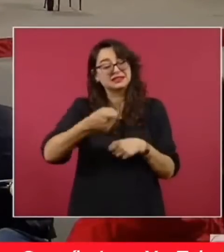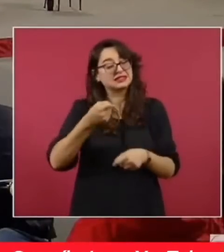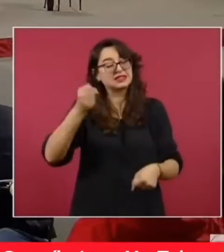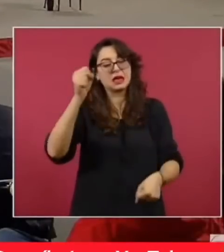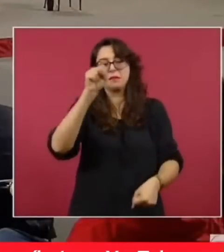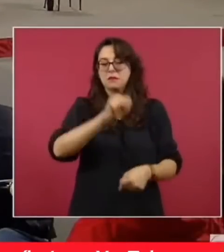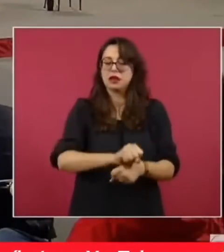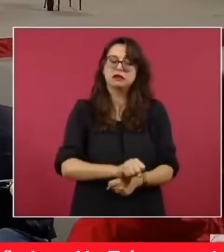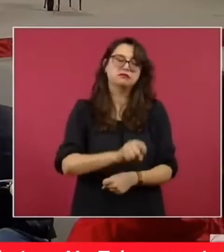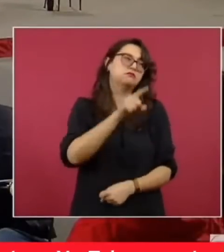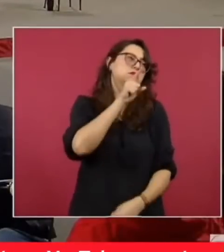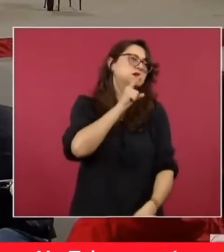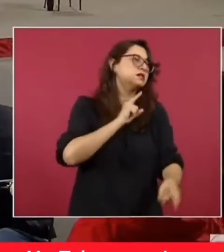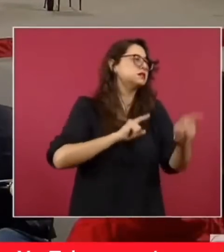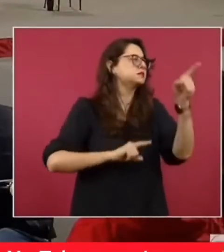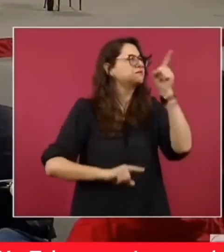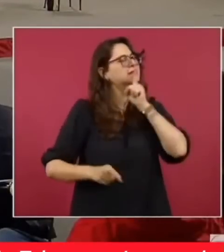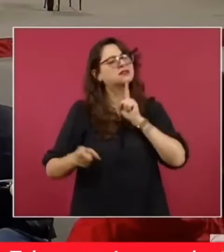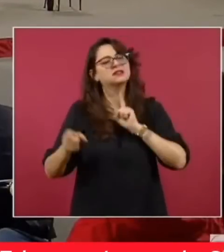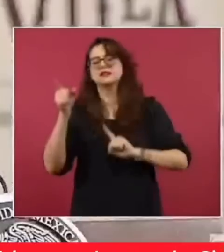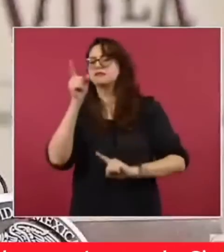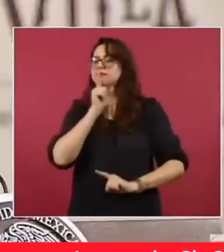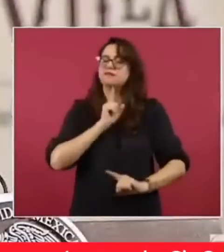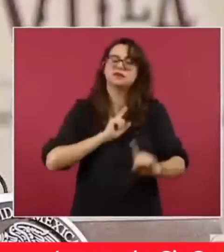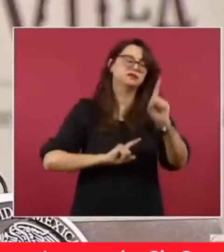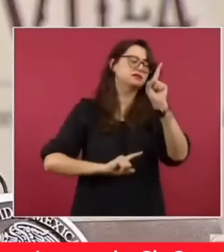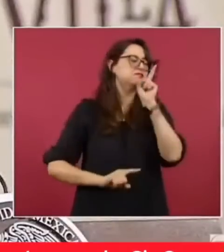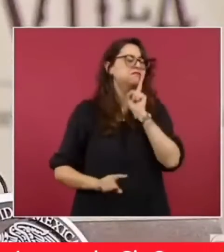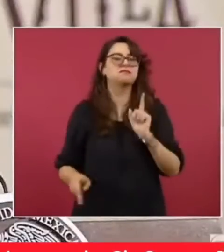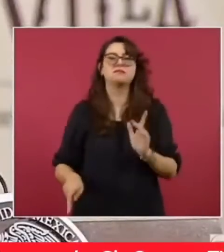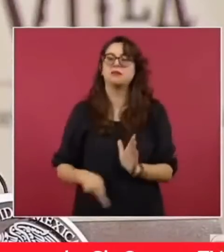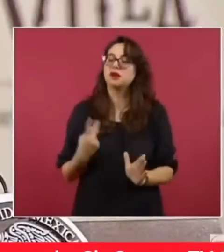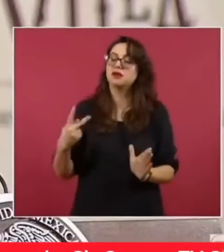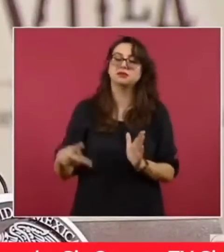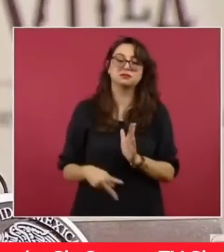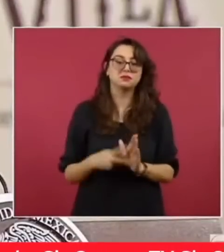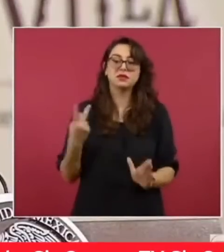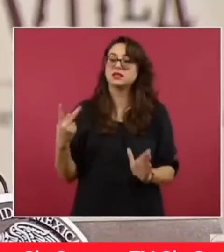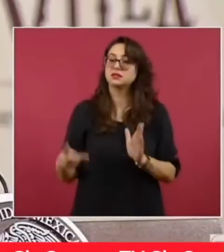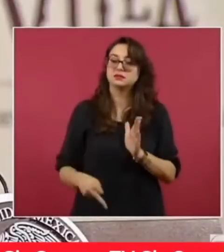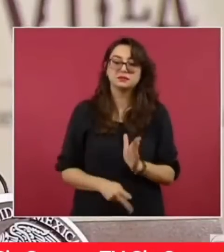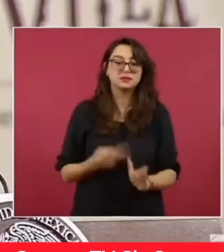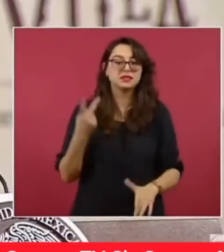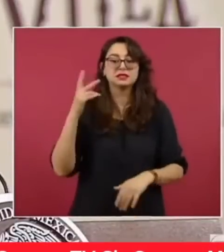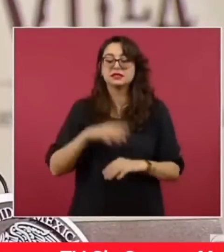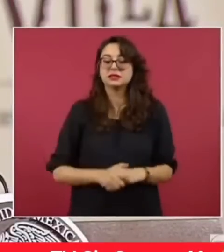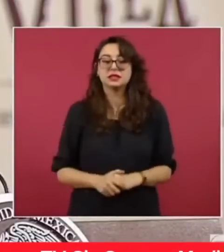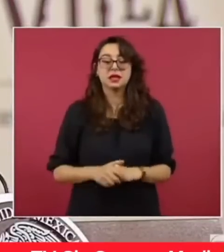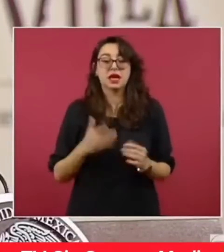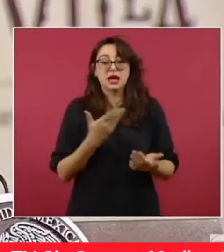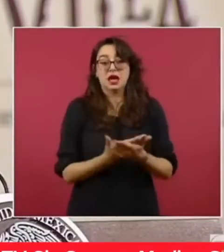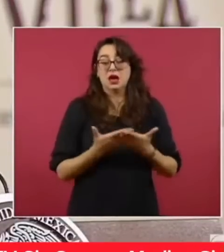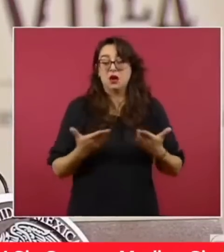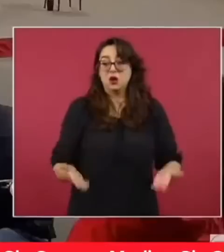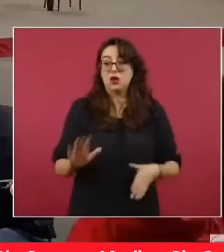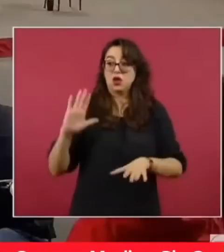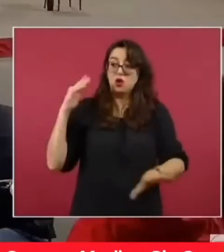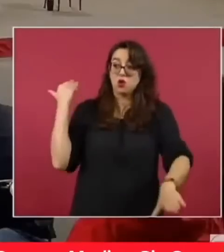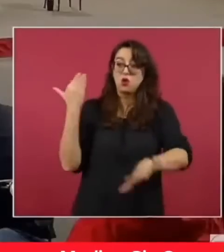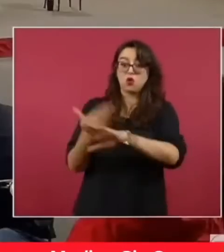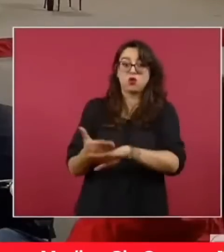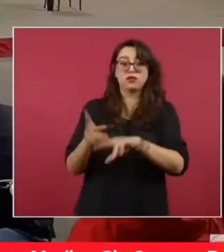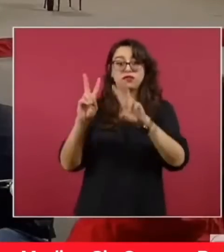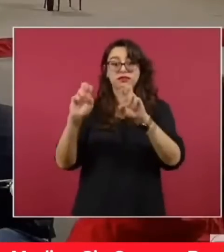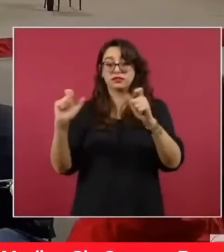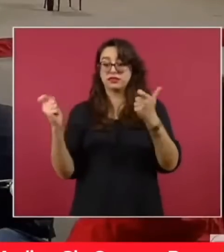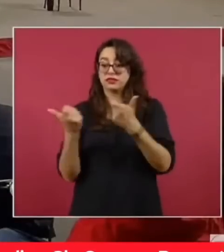unos pavos de Navidad. Otra mentira de MX ahora contra el Fondo de Cultura Económica. El 4 de mayo